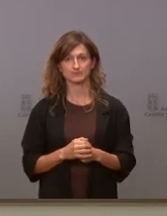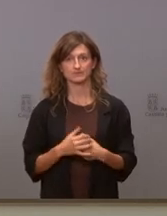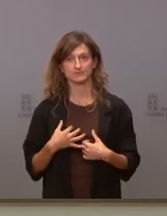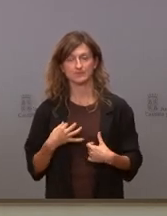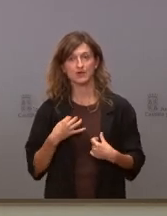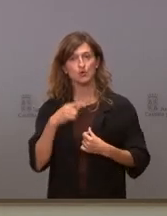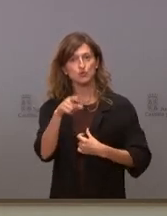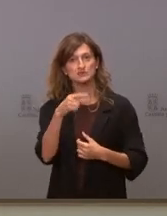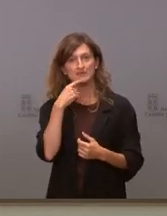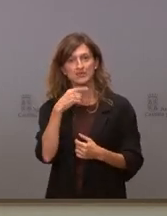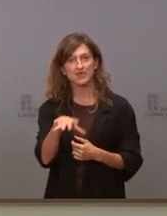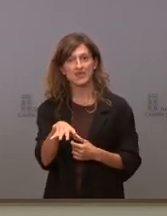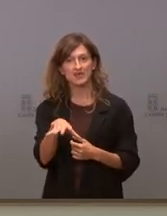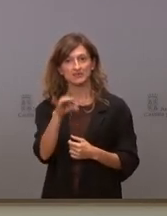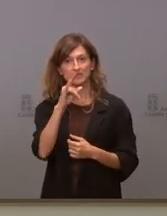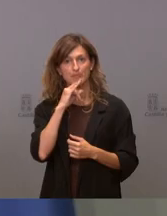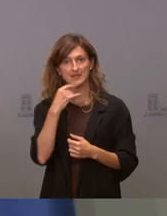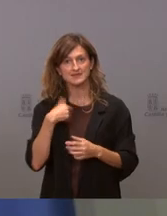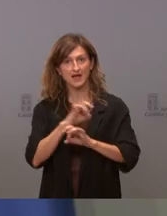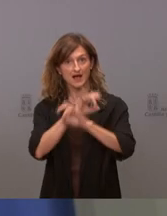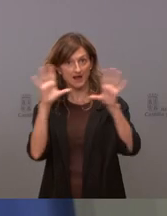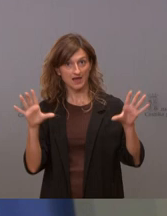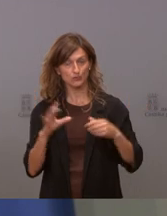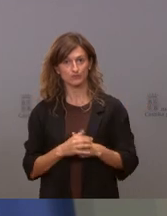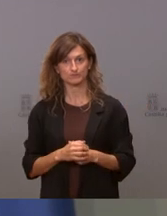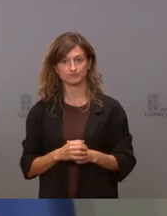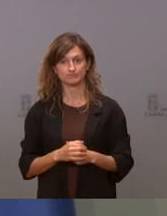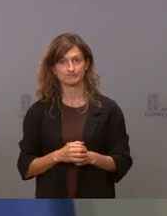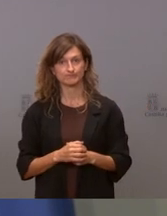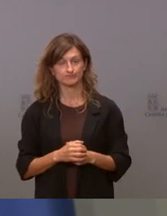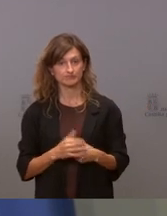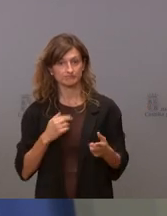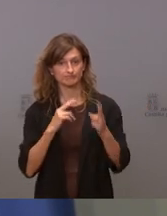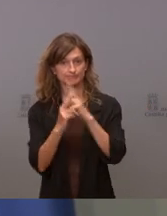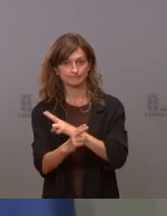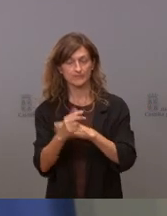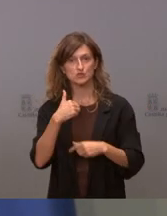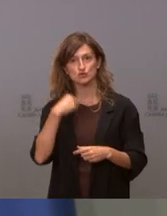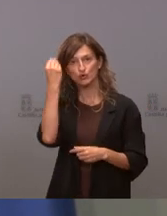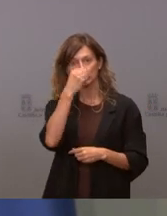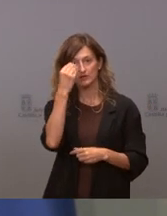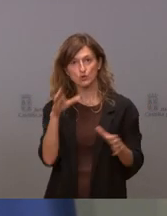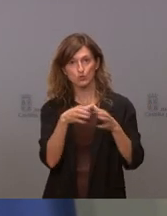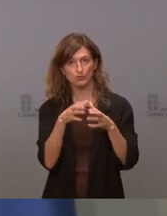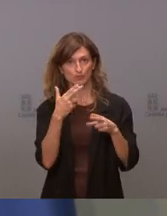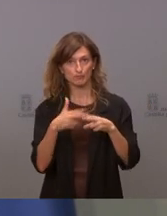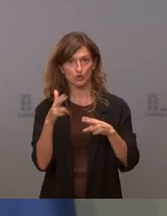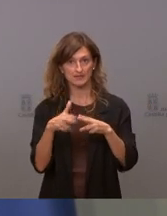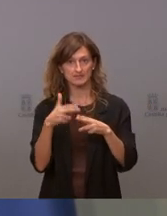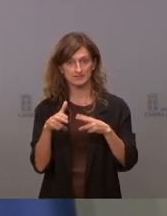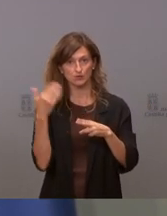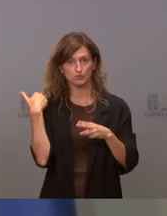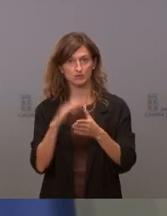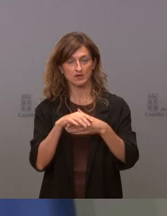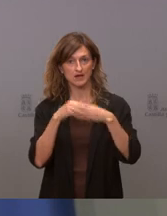Malentendido, ¿qué dice que se ha aclarado? Bueno, yo creo que es evidente que nosotros, nuestro grupo político, se abstuvo